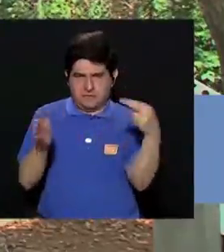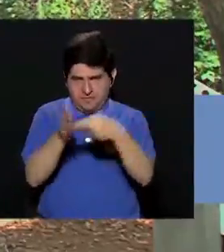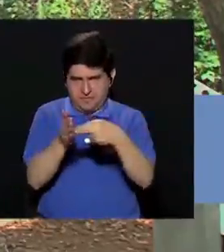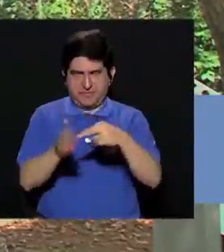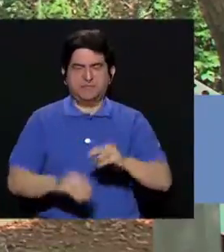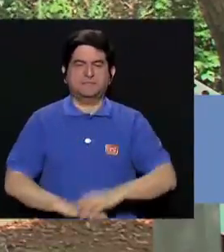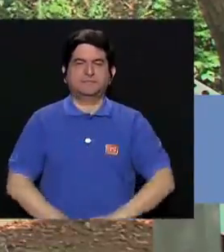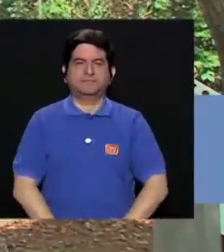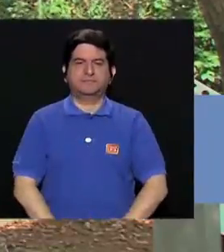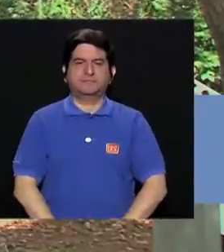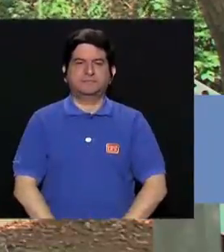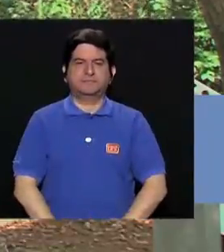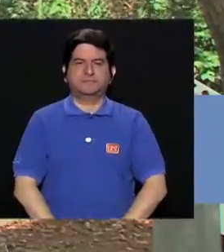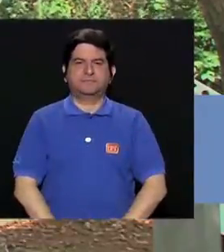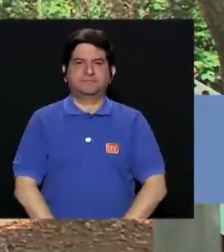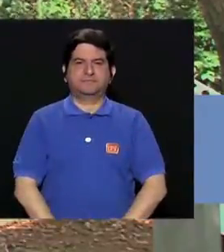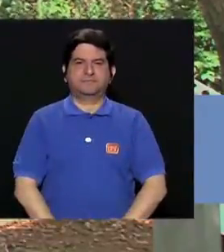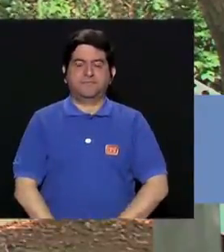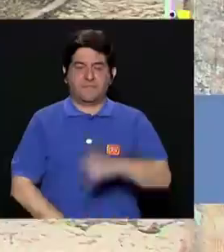repeticiones.